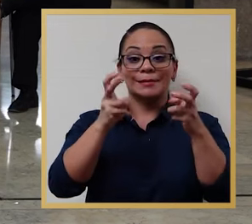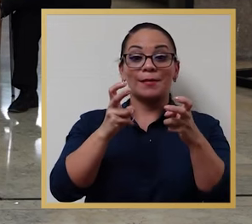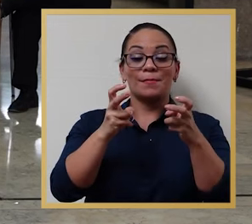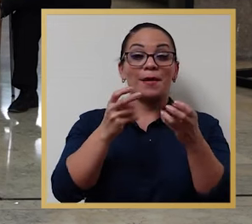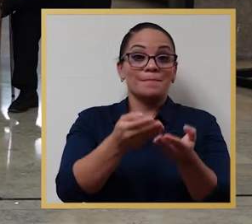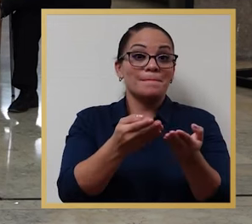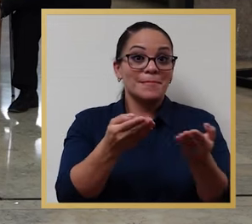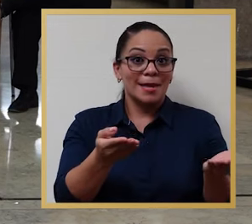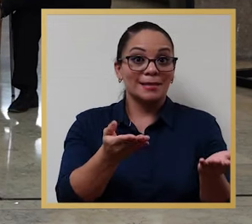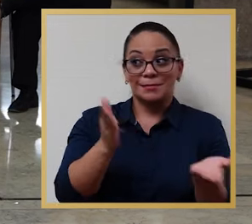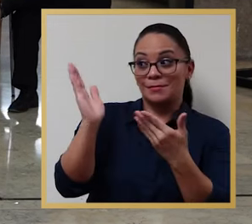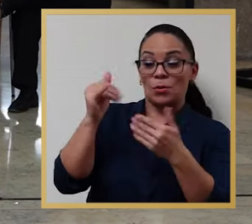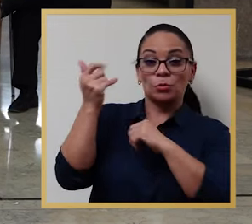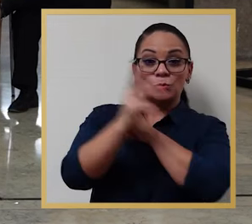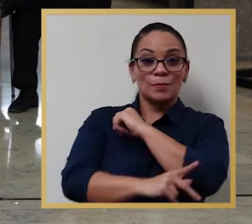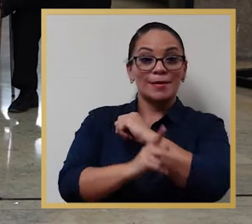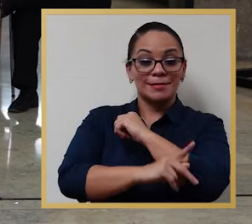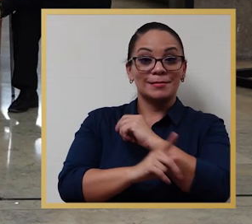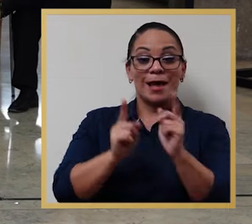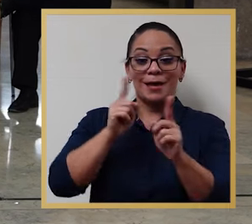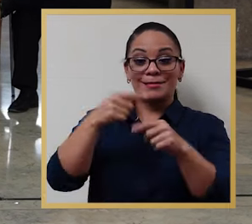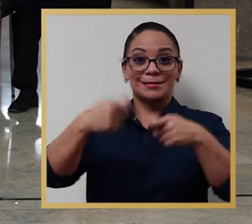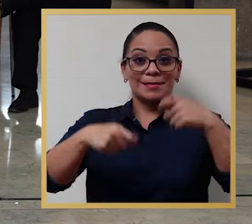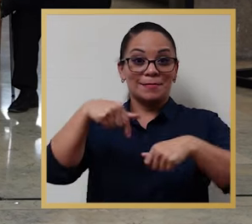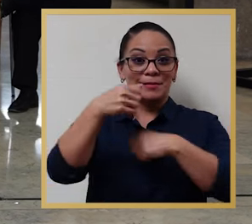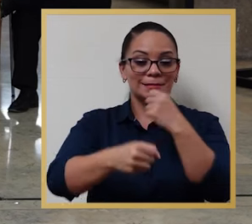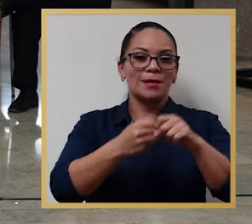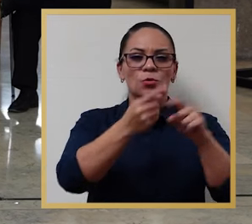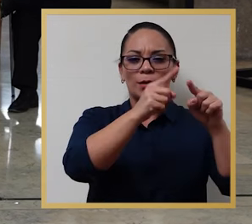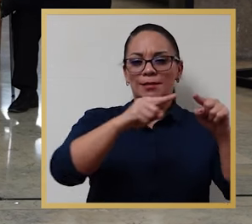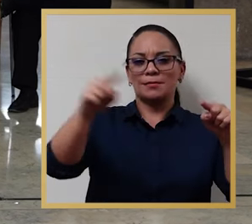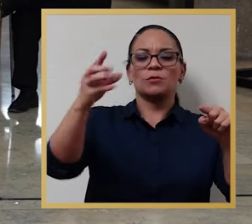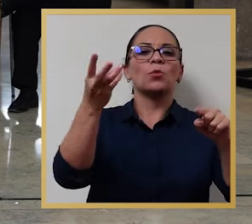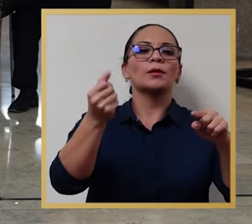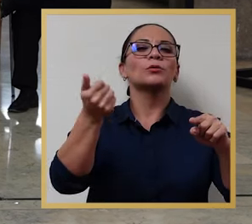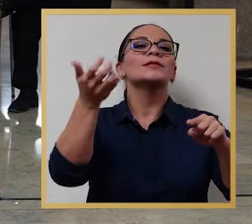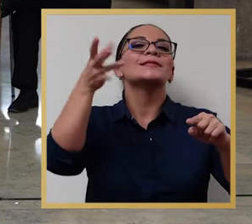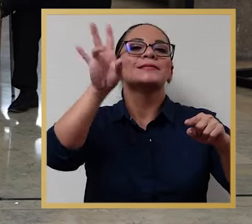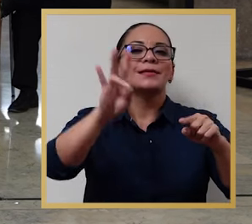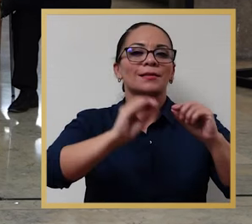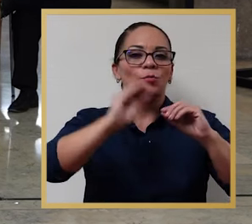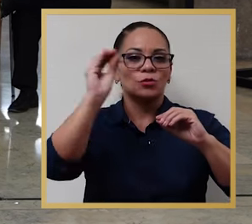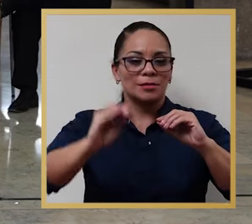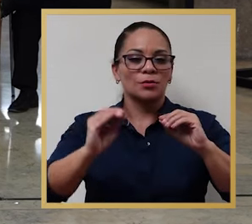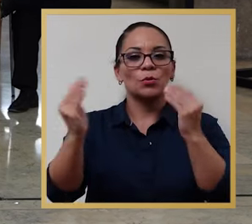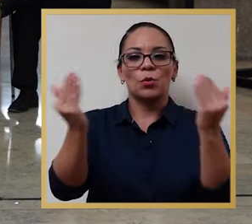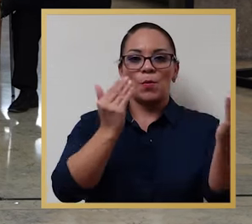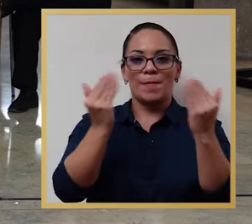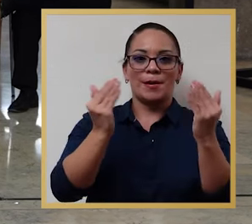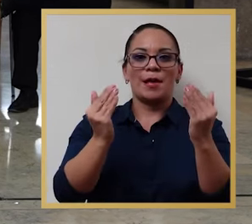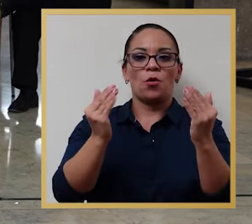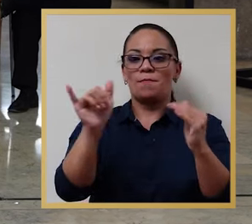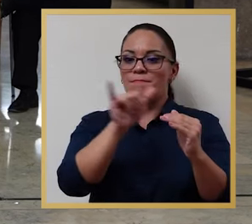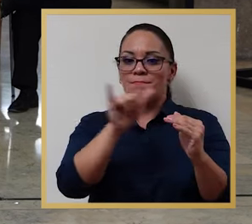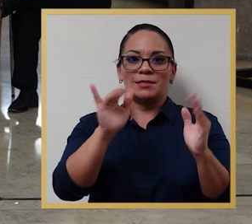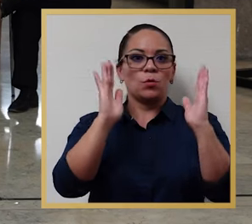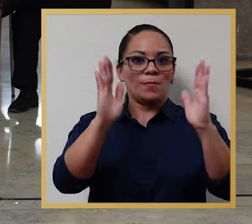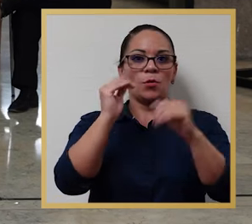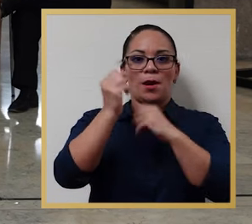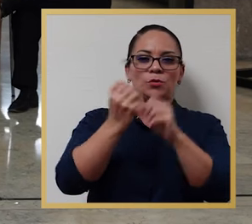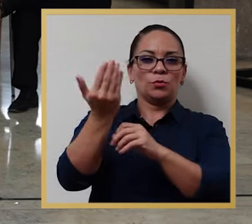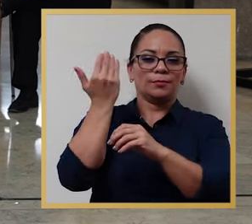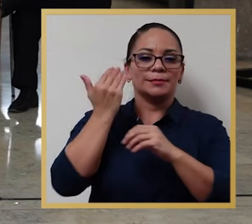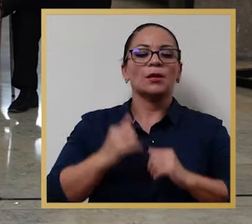a las exportaciones de bienes, estas mostraron a septiembre de este año un crecimiento del 17% en relación con el mismo periodo del año